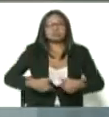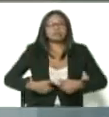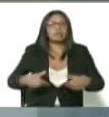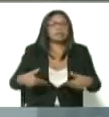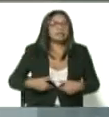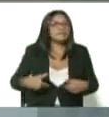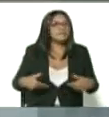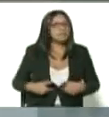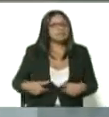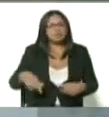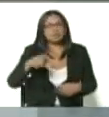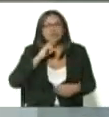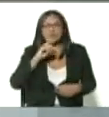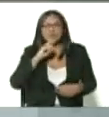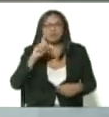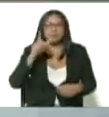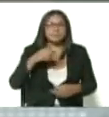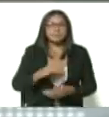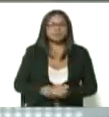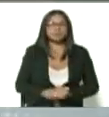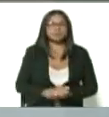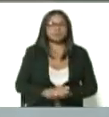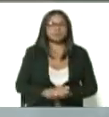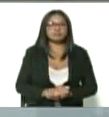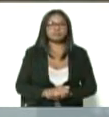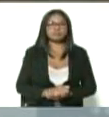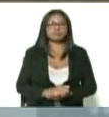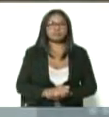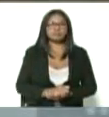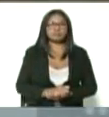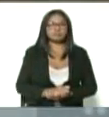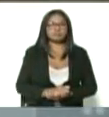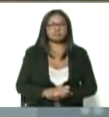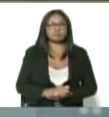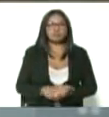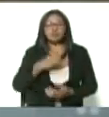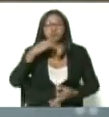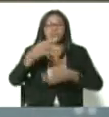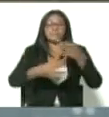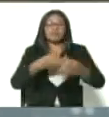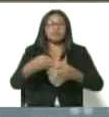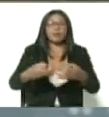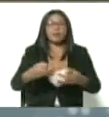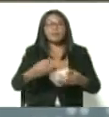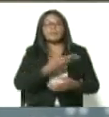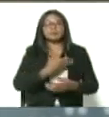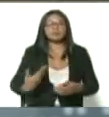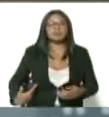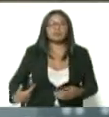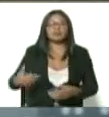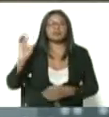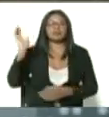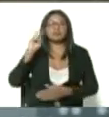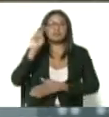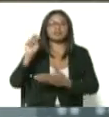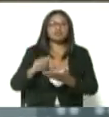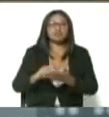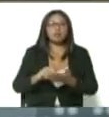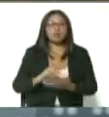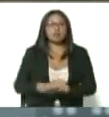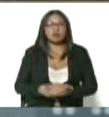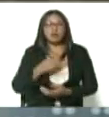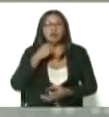muchísima dificultad. Recién refería el presidente del Parlamento venezolano, el doctor Jorge Rodríguez,